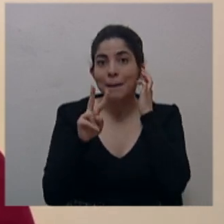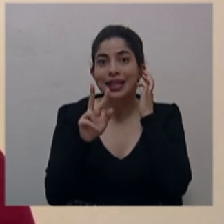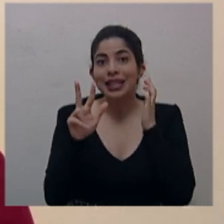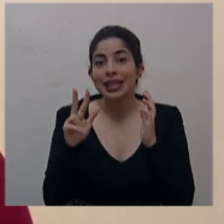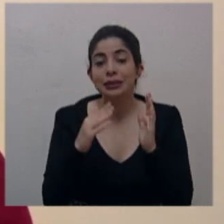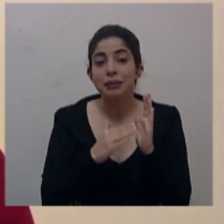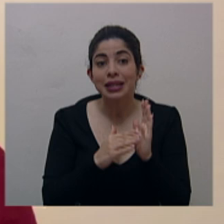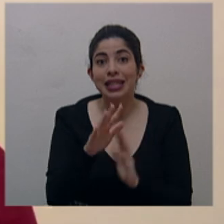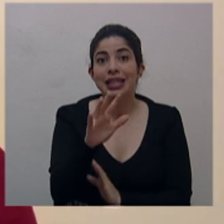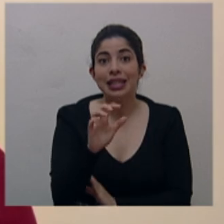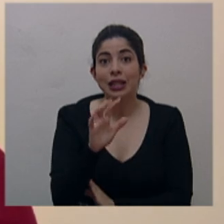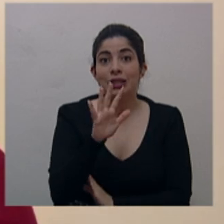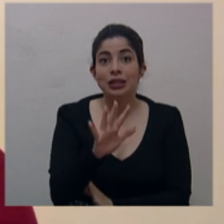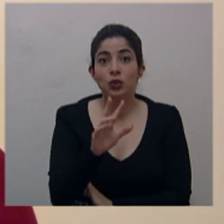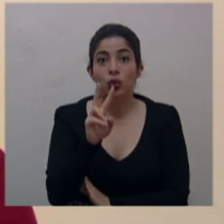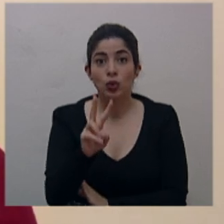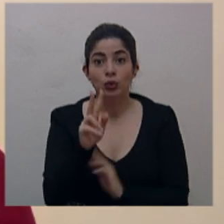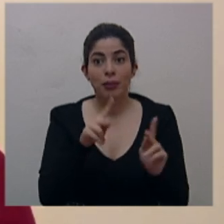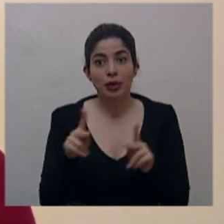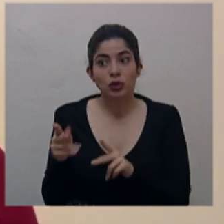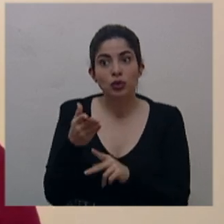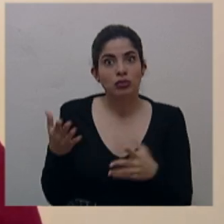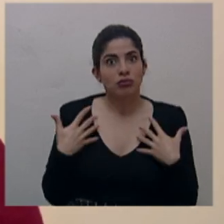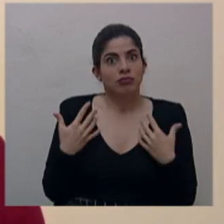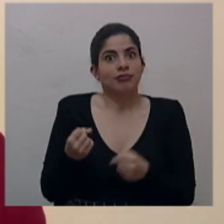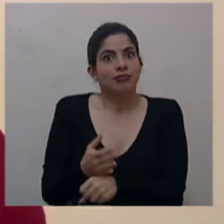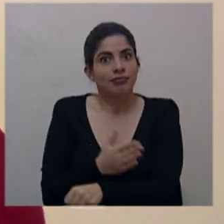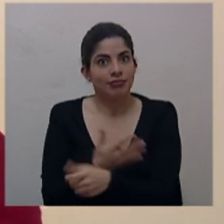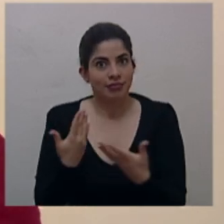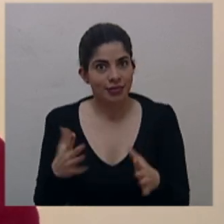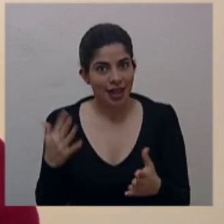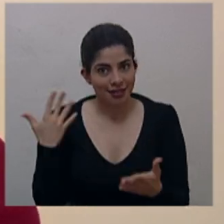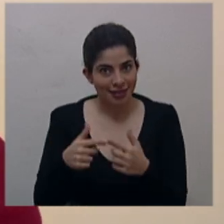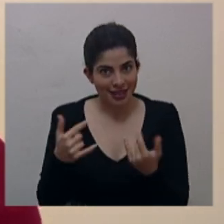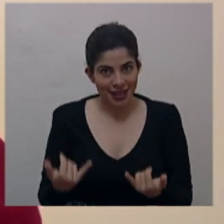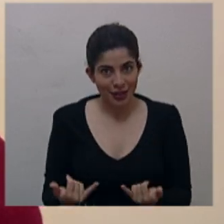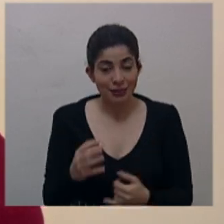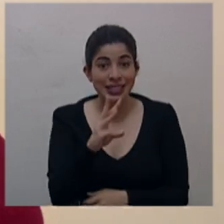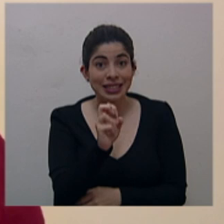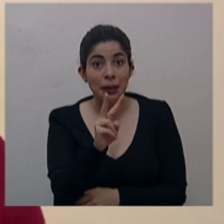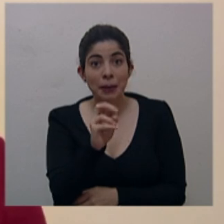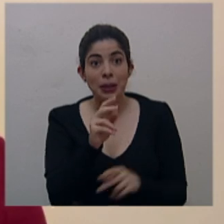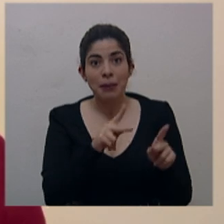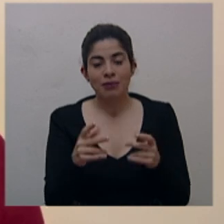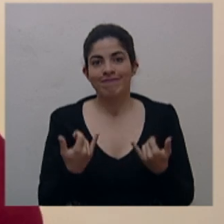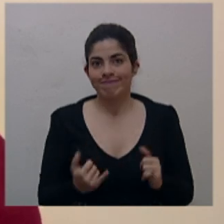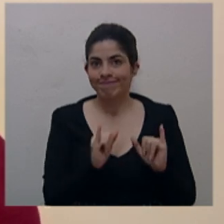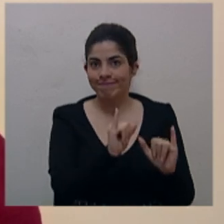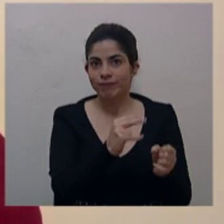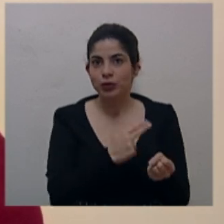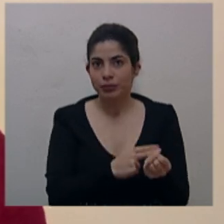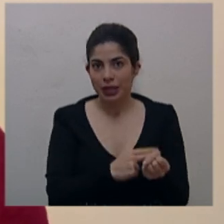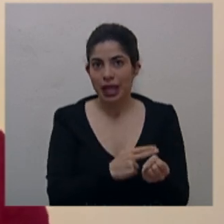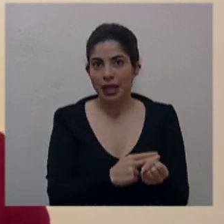,552 personas recuperadas al día de hoy. 620 personas se encuentran hospitalizadas.